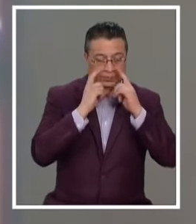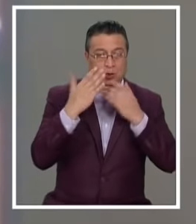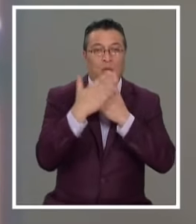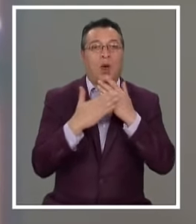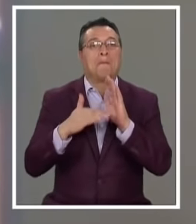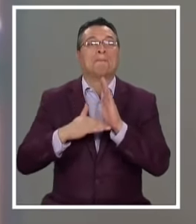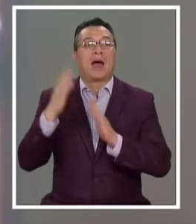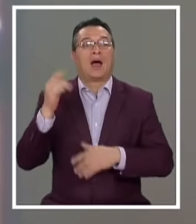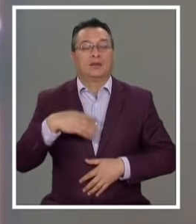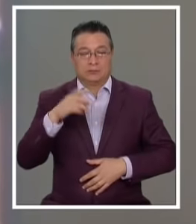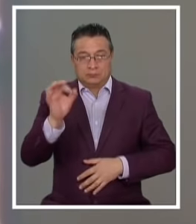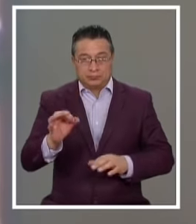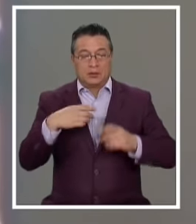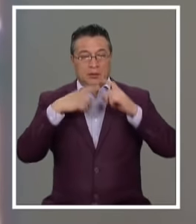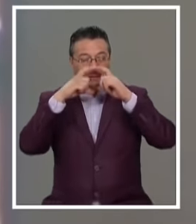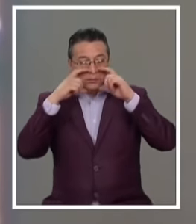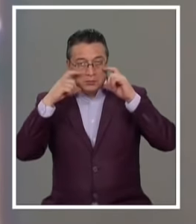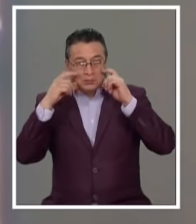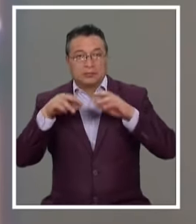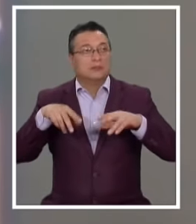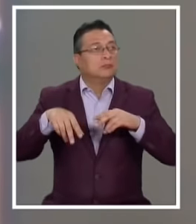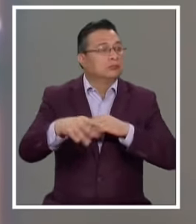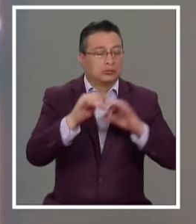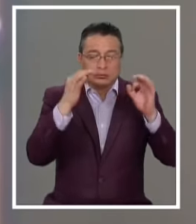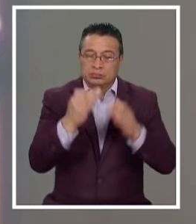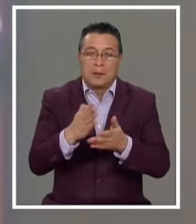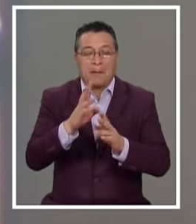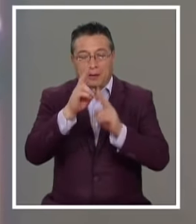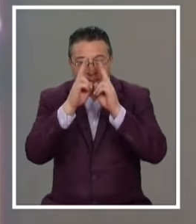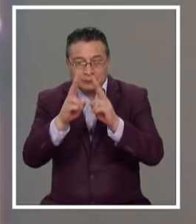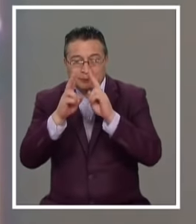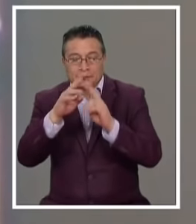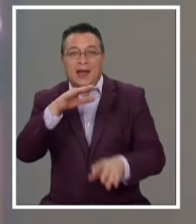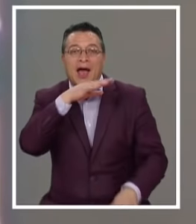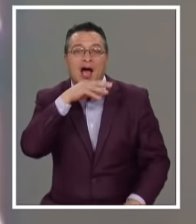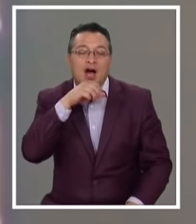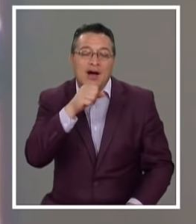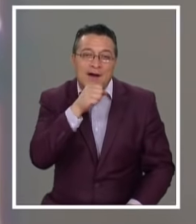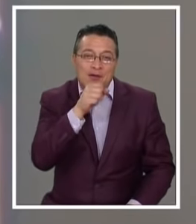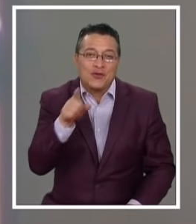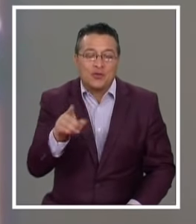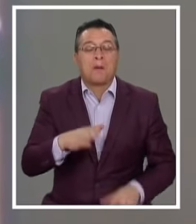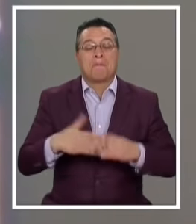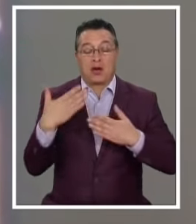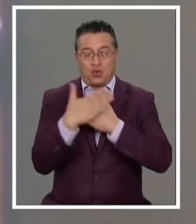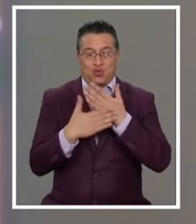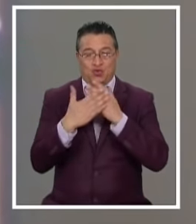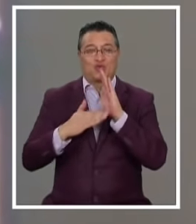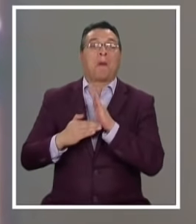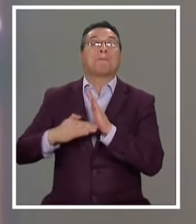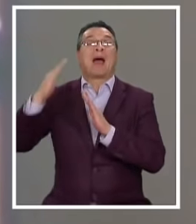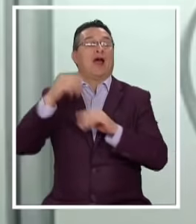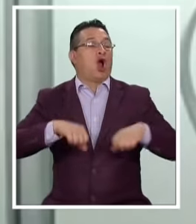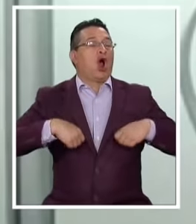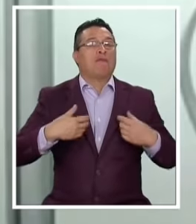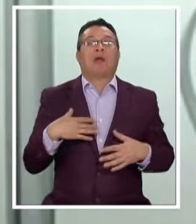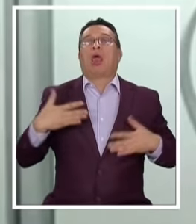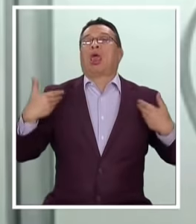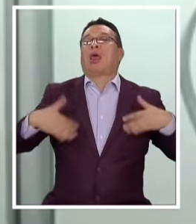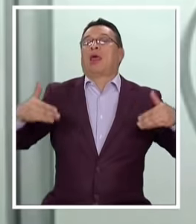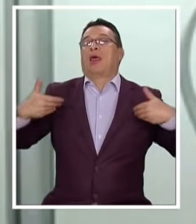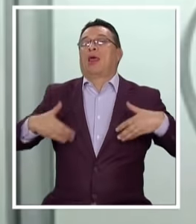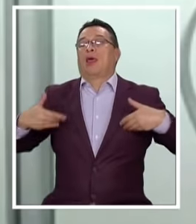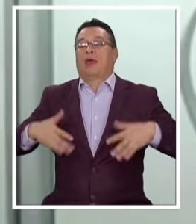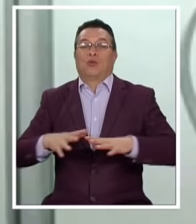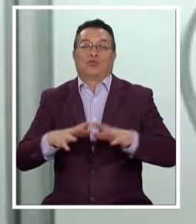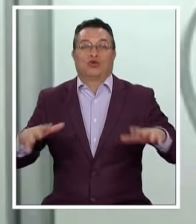No se sacan La mascarilla Cuando están En presencia De otras personas En general Ellos se cuidan Muchísimo más Que la juventud Todavía hay